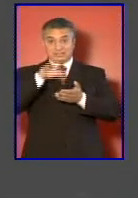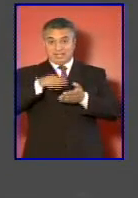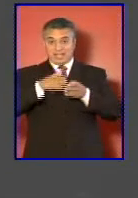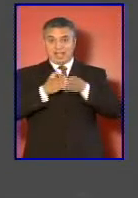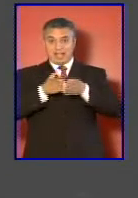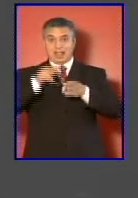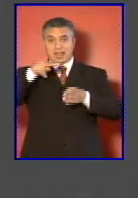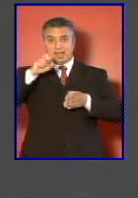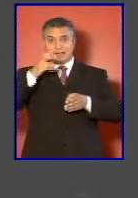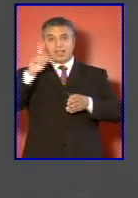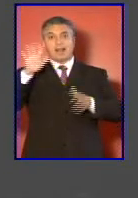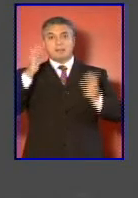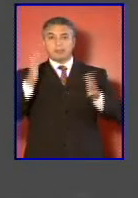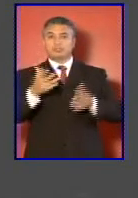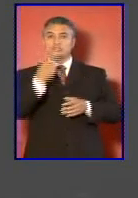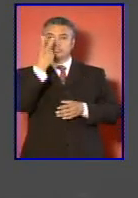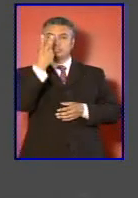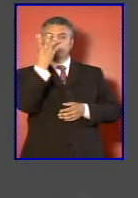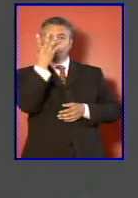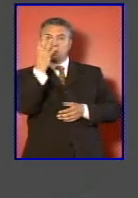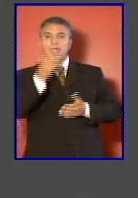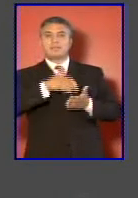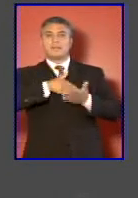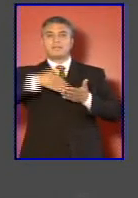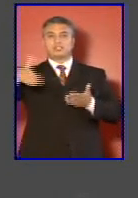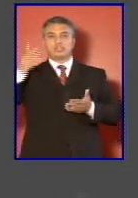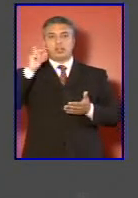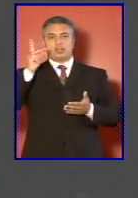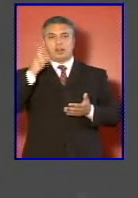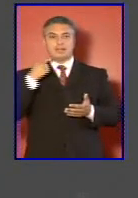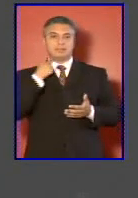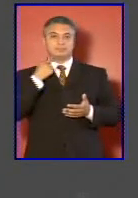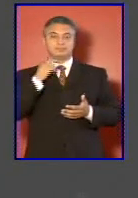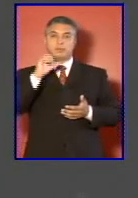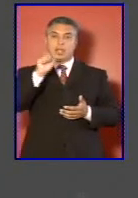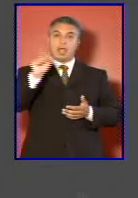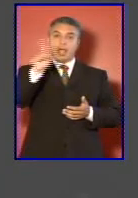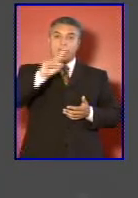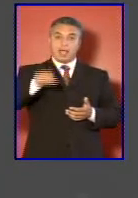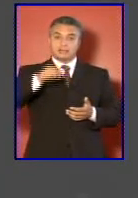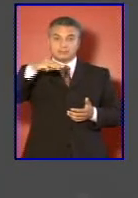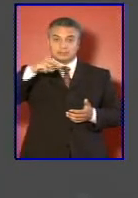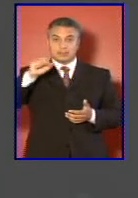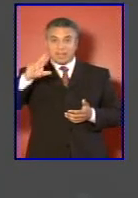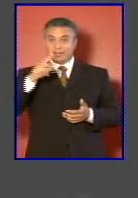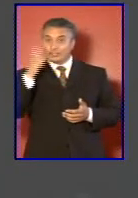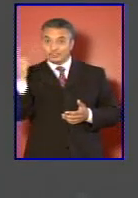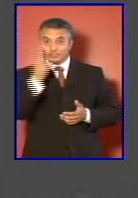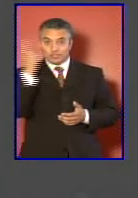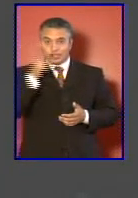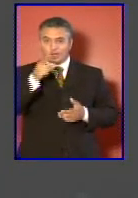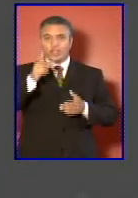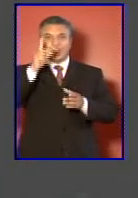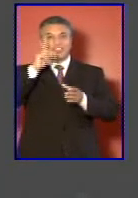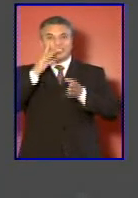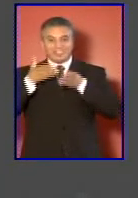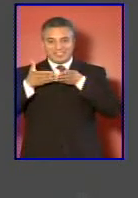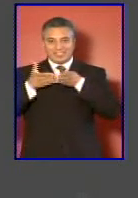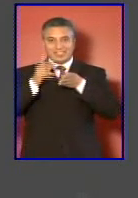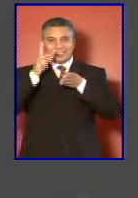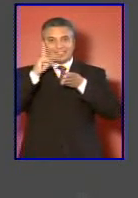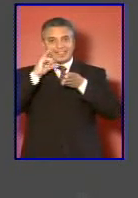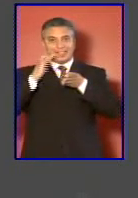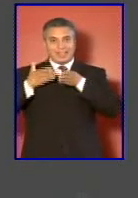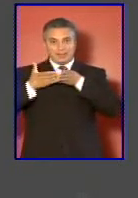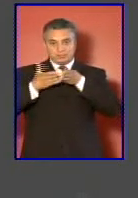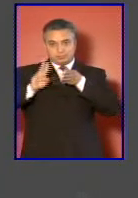de 240 millones de dólares mientras que Asmar solo en sus diques molos y infraestructura